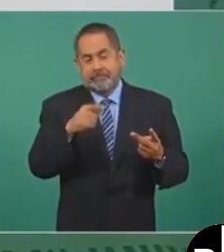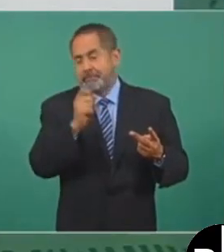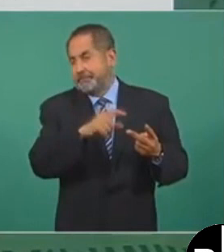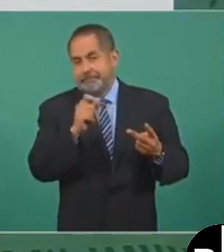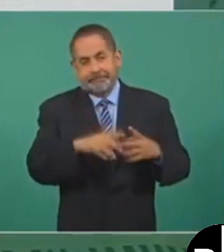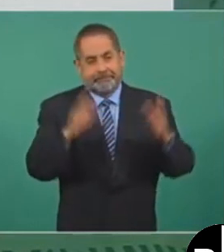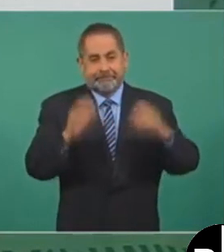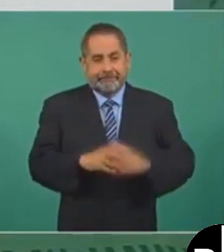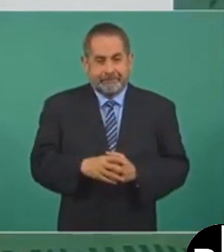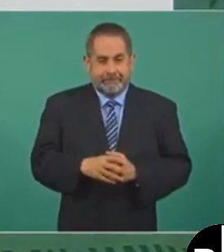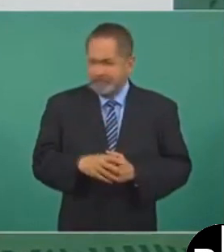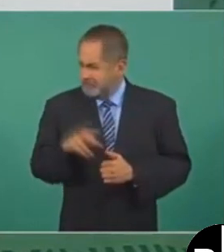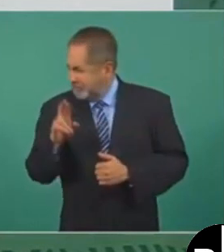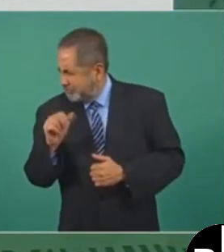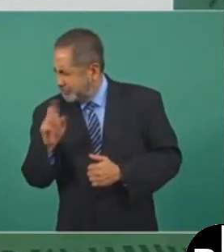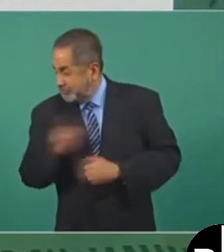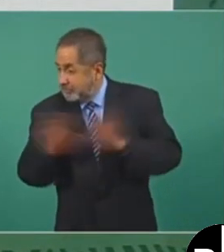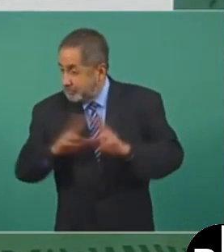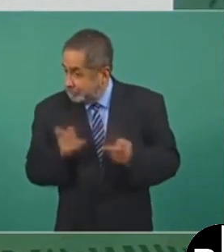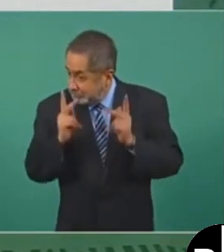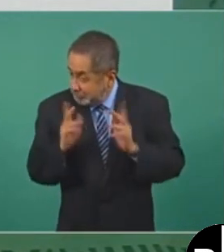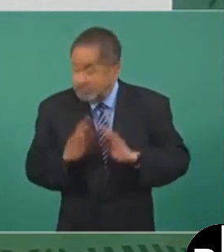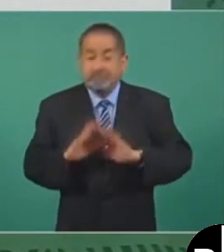¿No es de Ramón? Ya no.